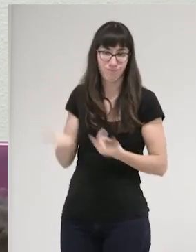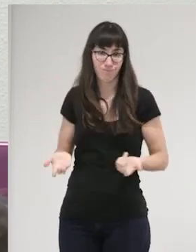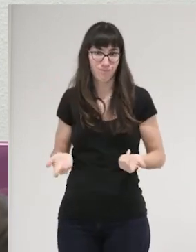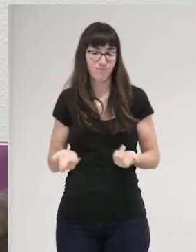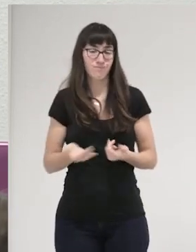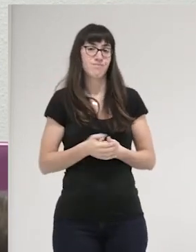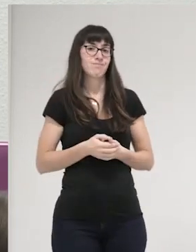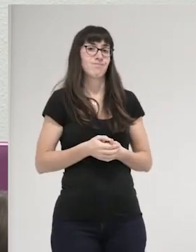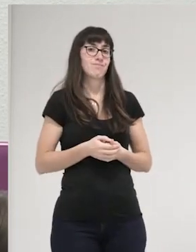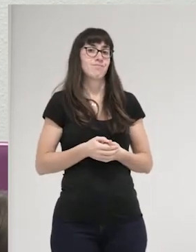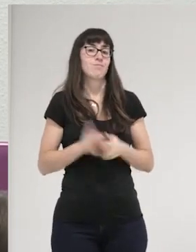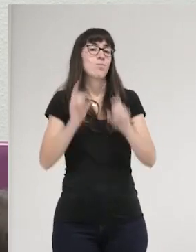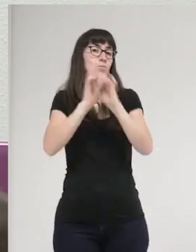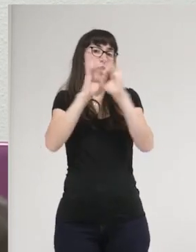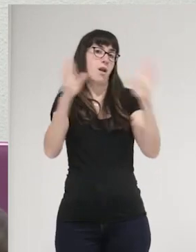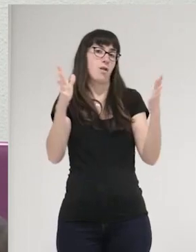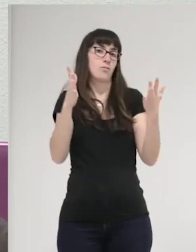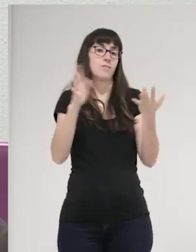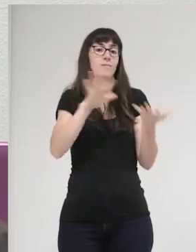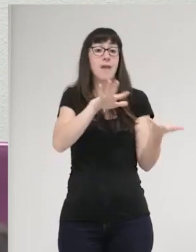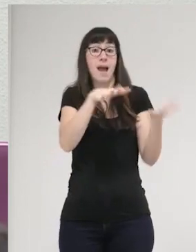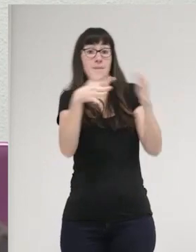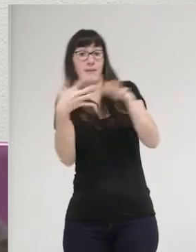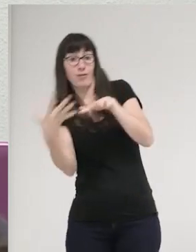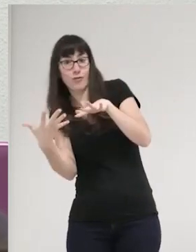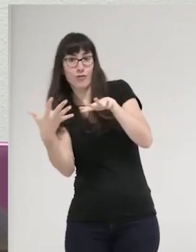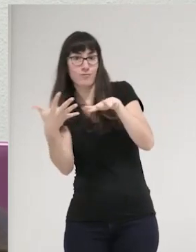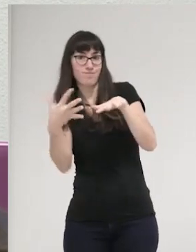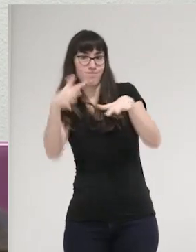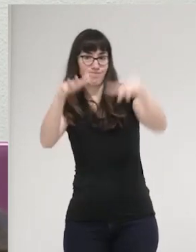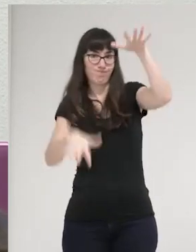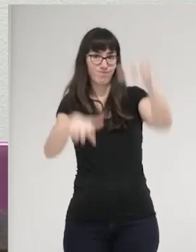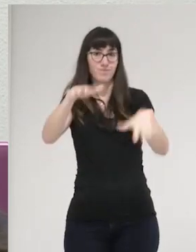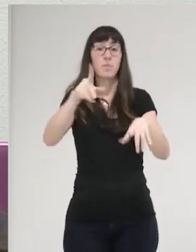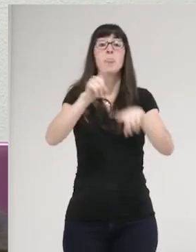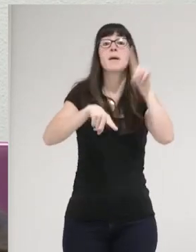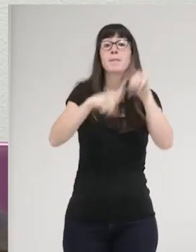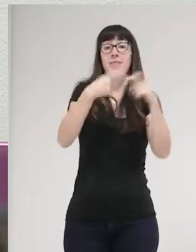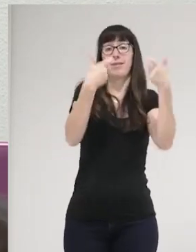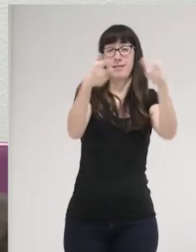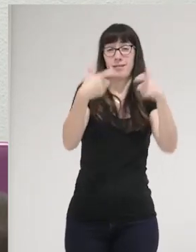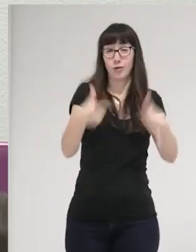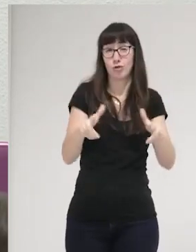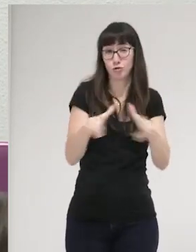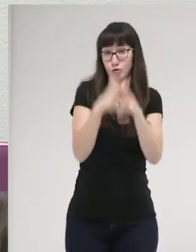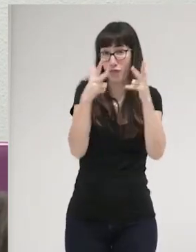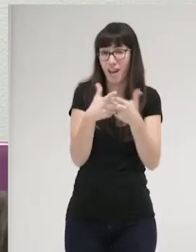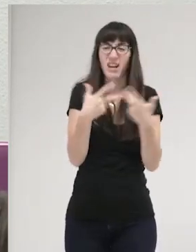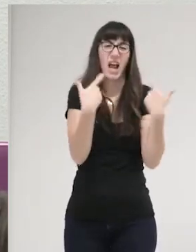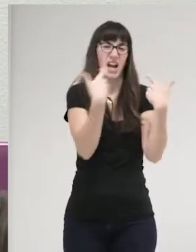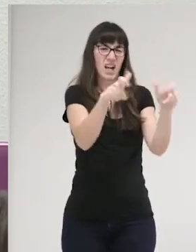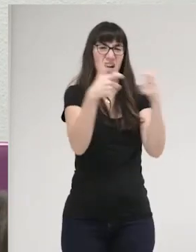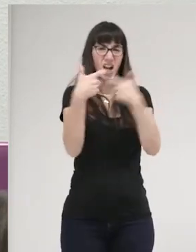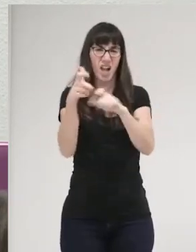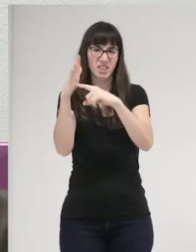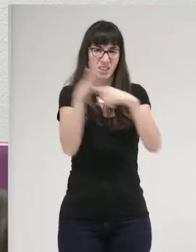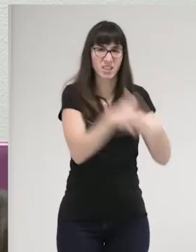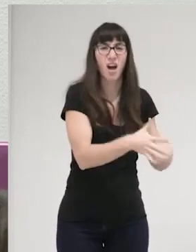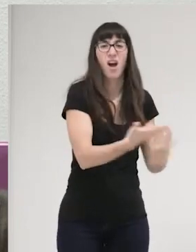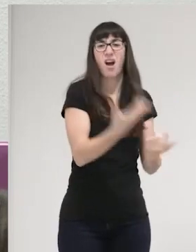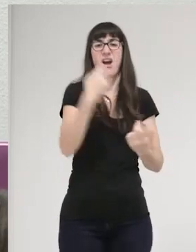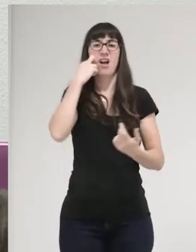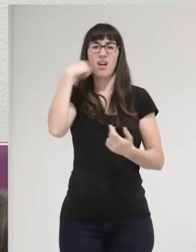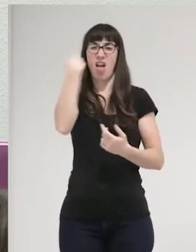Obviamente, al aplicarse de forma desigual en función de esos sistemas de estratificación social que hablábamos, clasistas, racistas, sexistas,